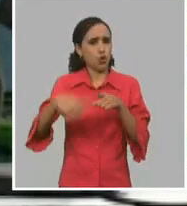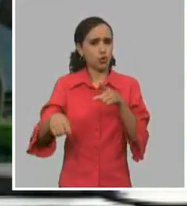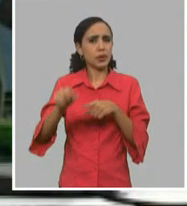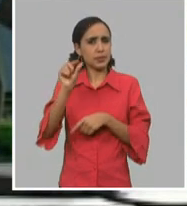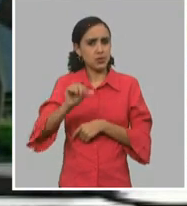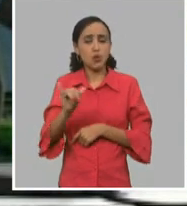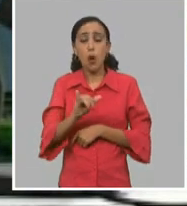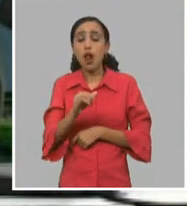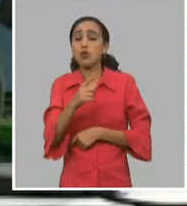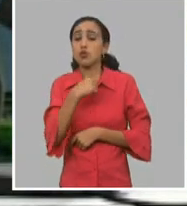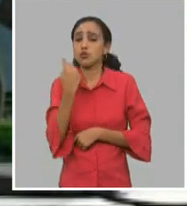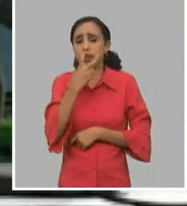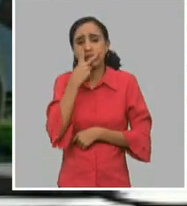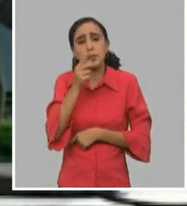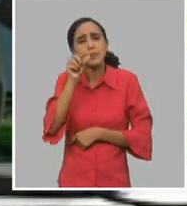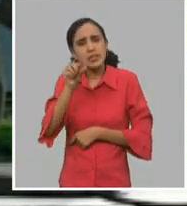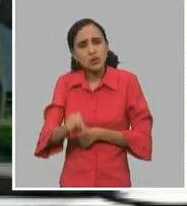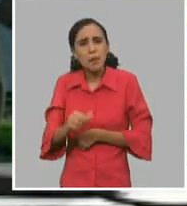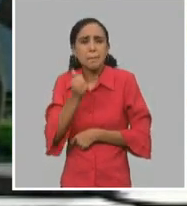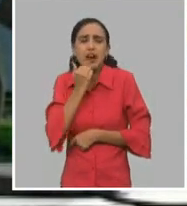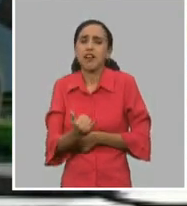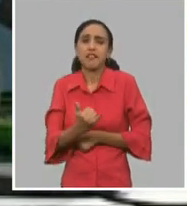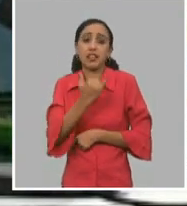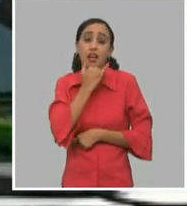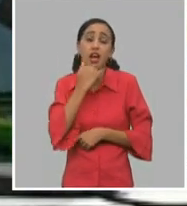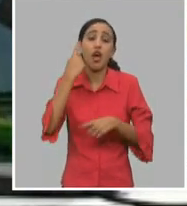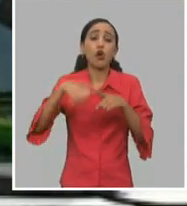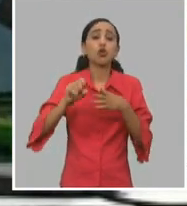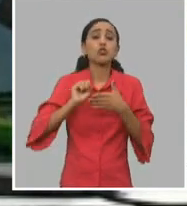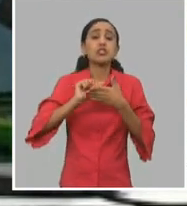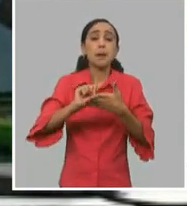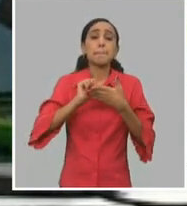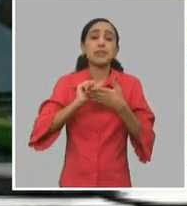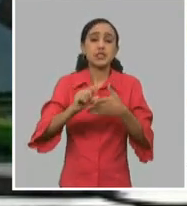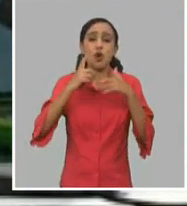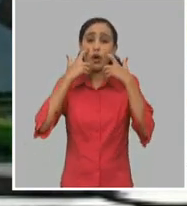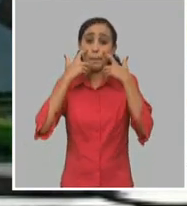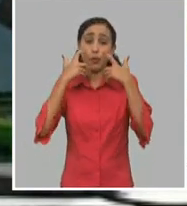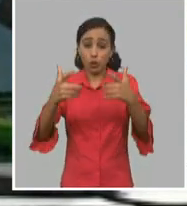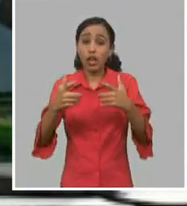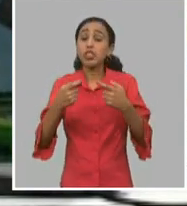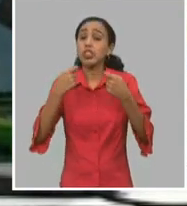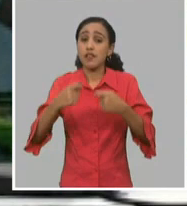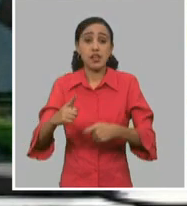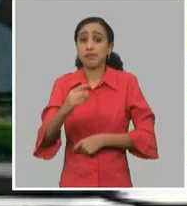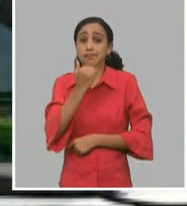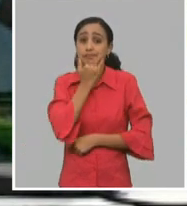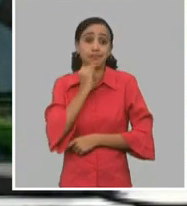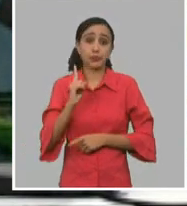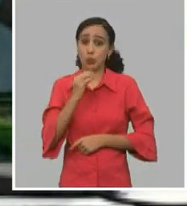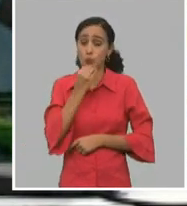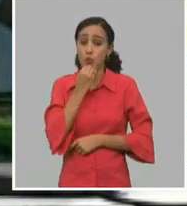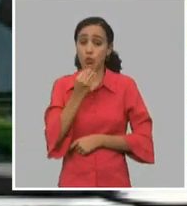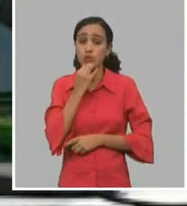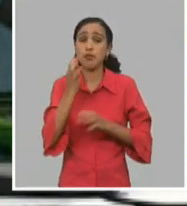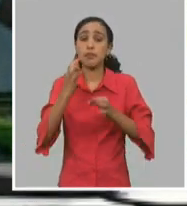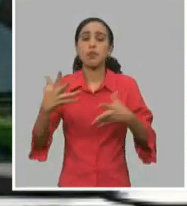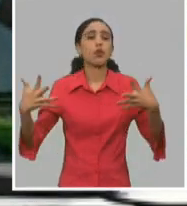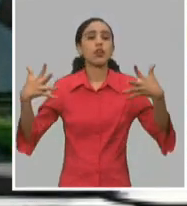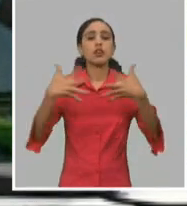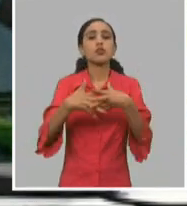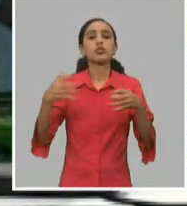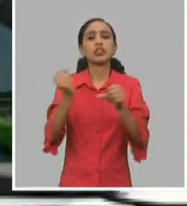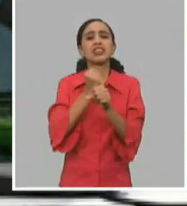ocupábamos de las personas vulnerables, nos ocupábamos de los servicios vitales más importantes que no fallaran. En ese vínculo de